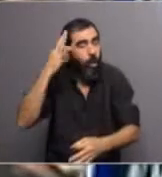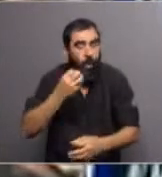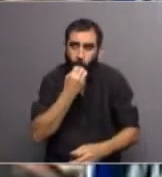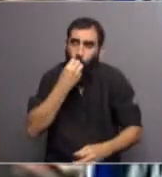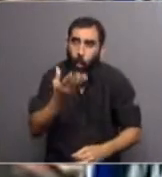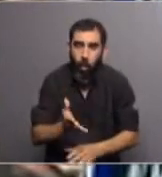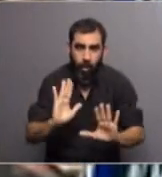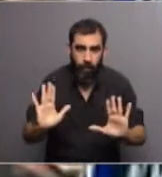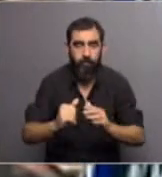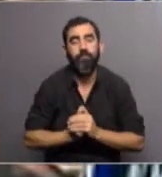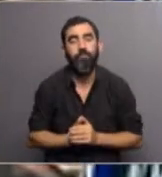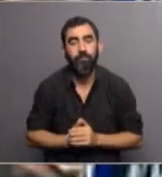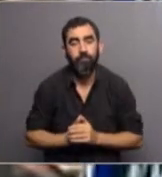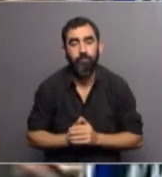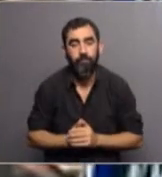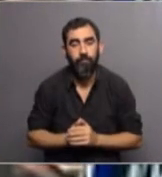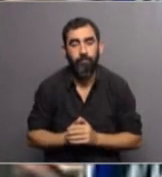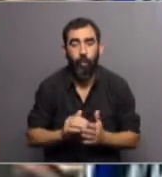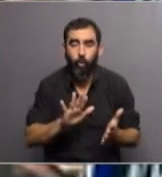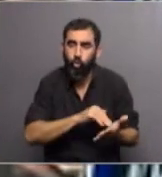buena en todo ese periodo,